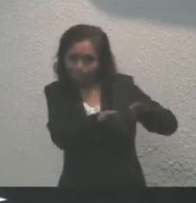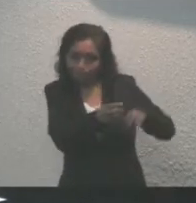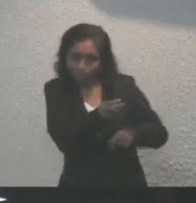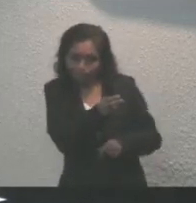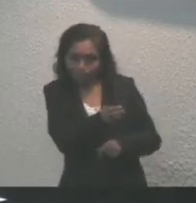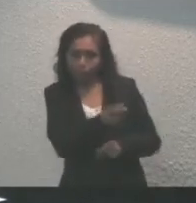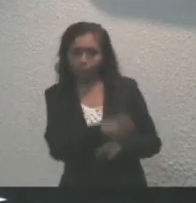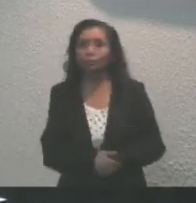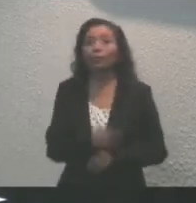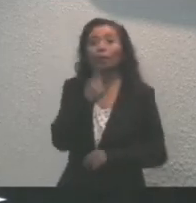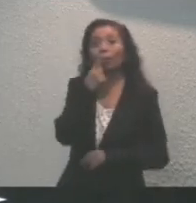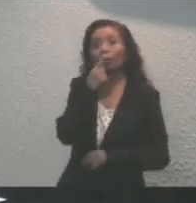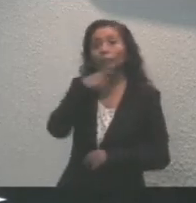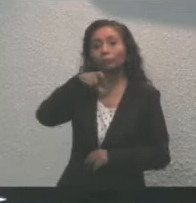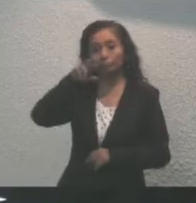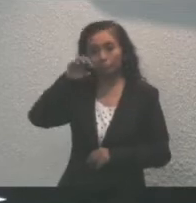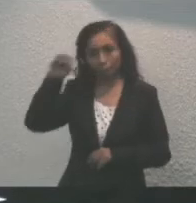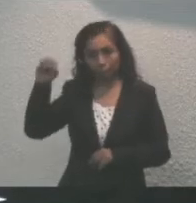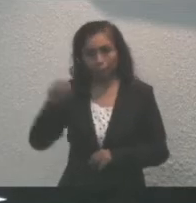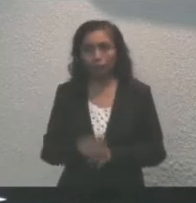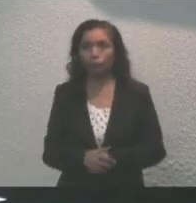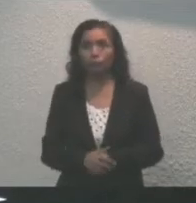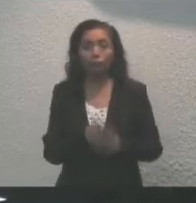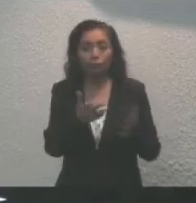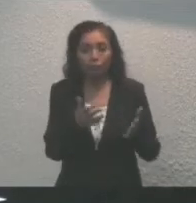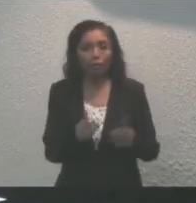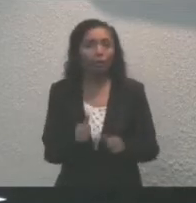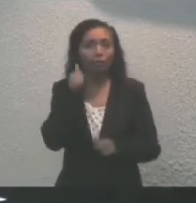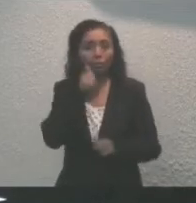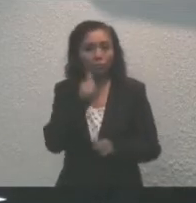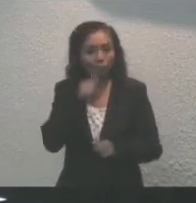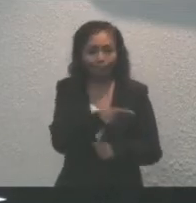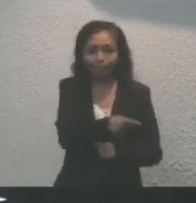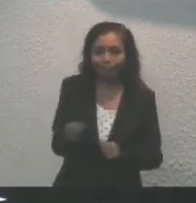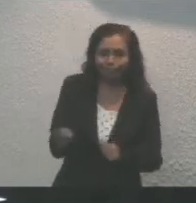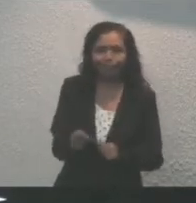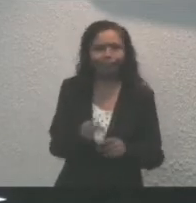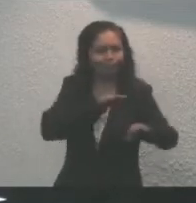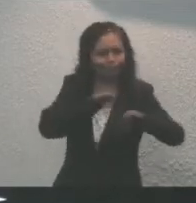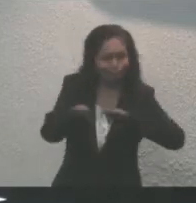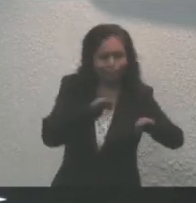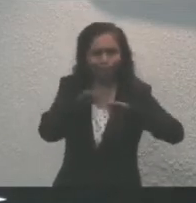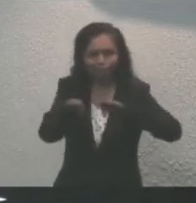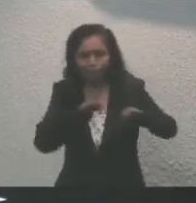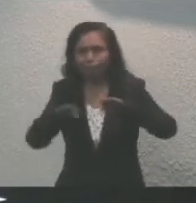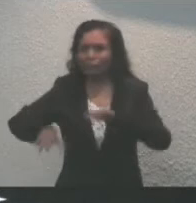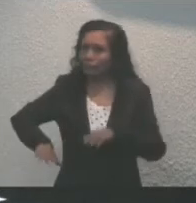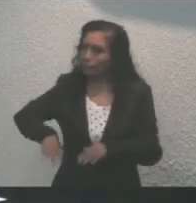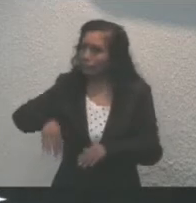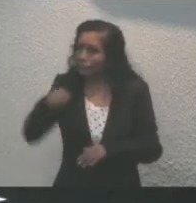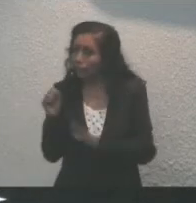la policía de Quintana Roo, que permanentemente se juegan la vida por salvar la de otros.